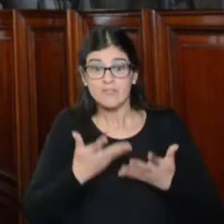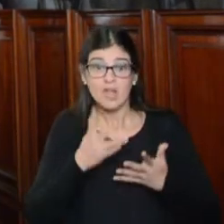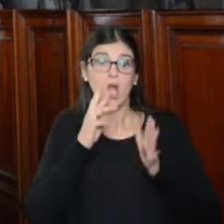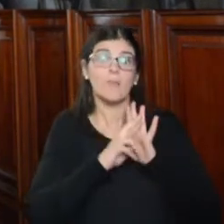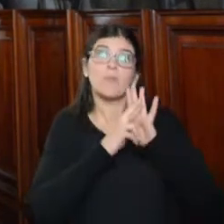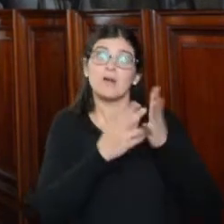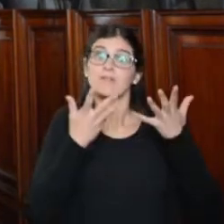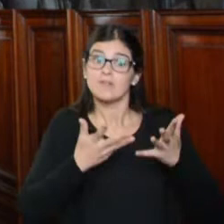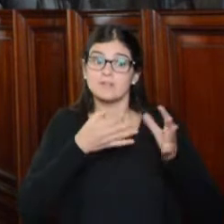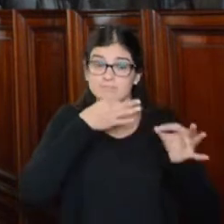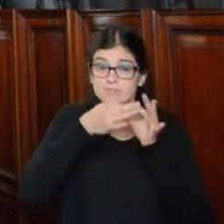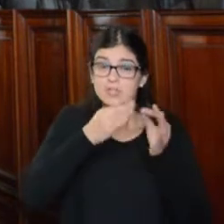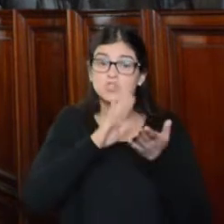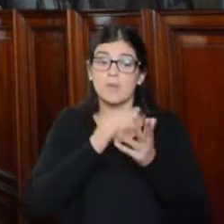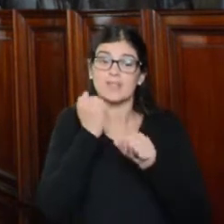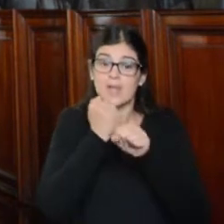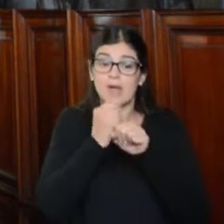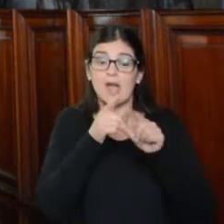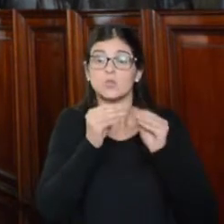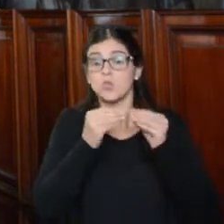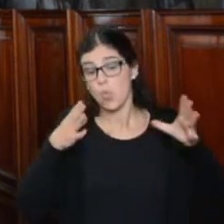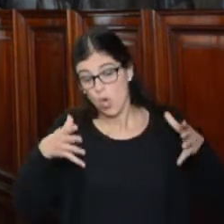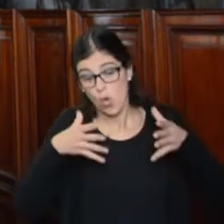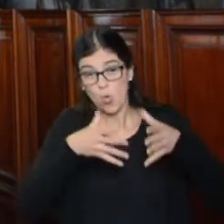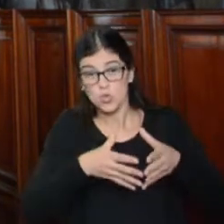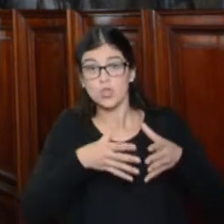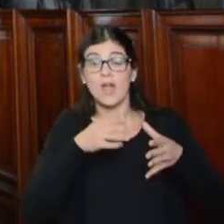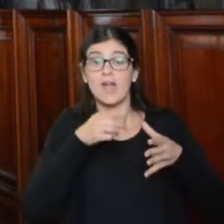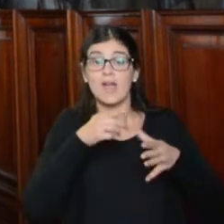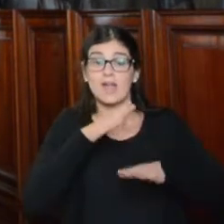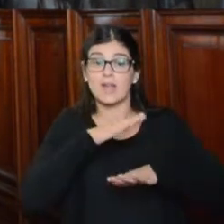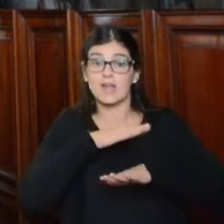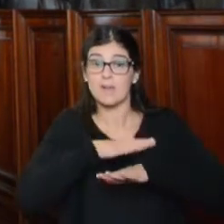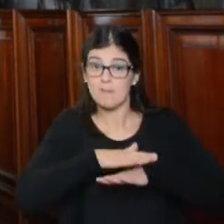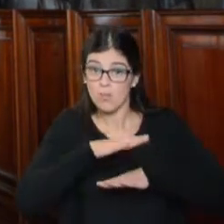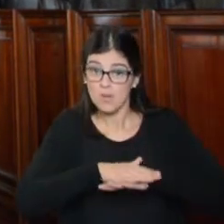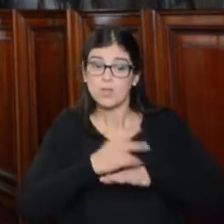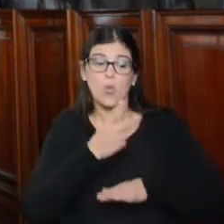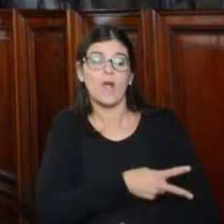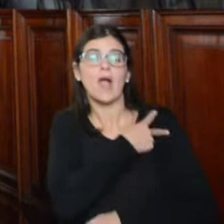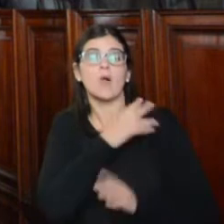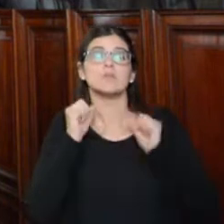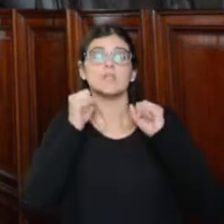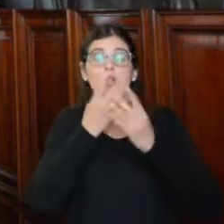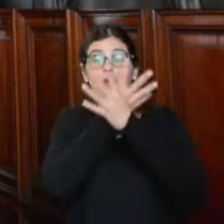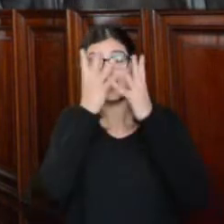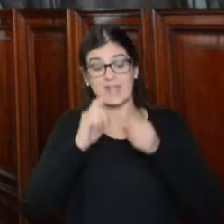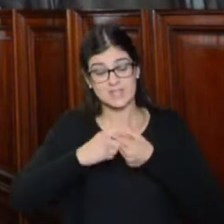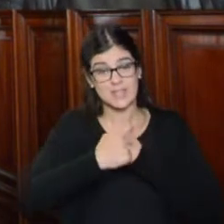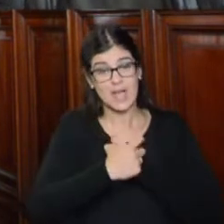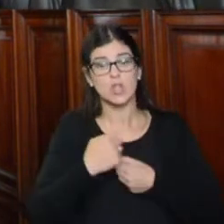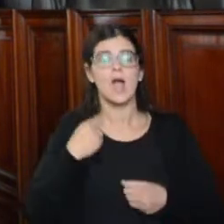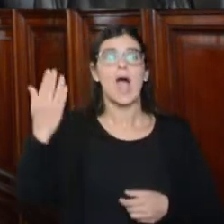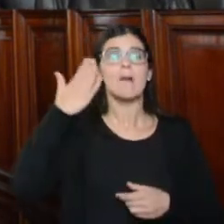disciplinador del espectro de trabajadores en su conjunto. En el ejercicio de mi cargo como secretario general del sindicato fui